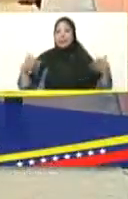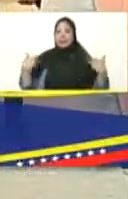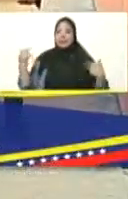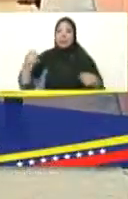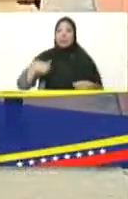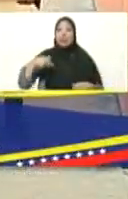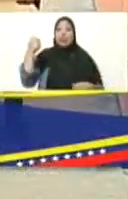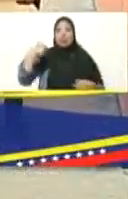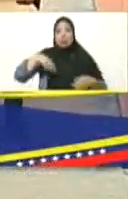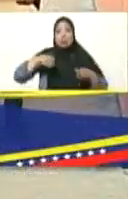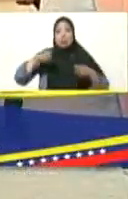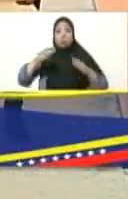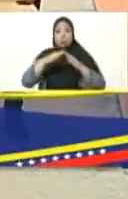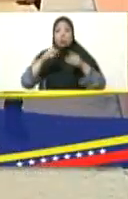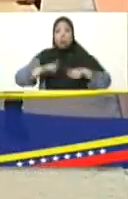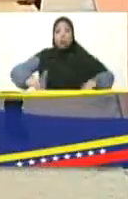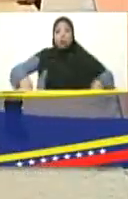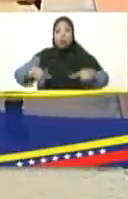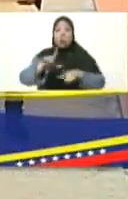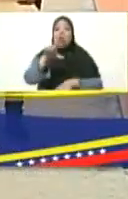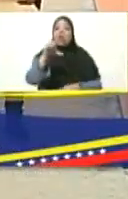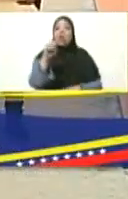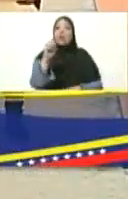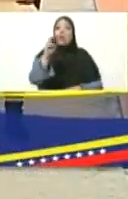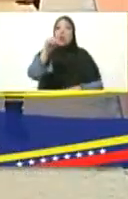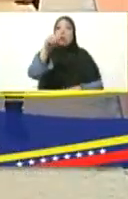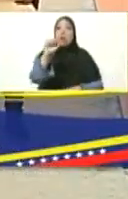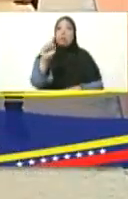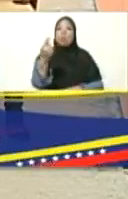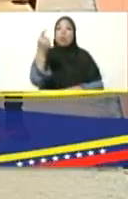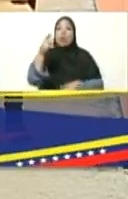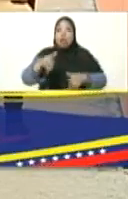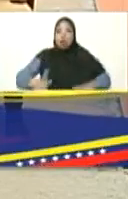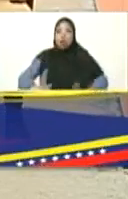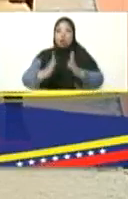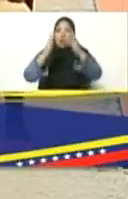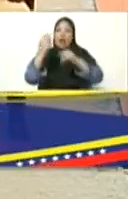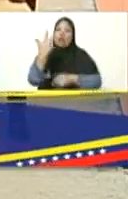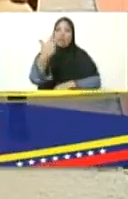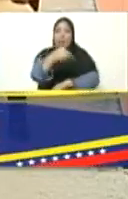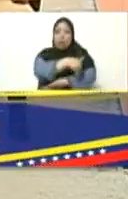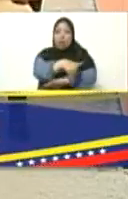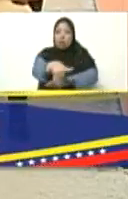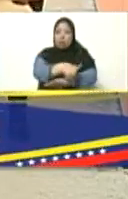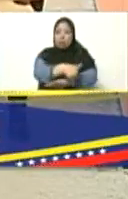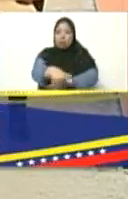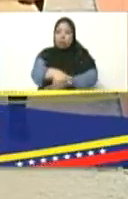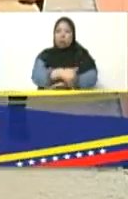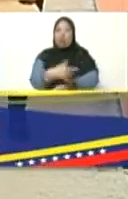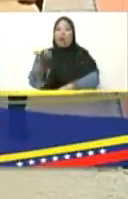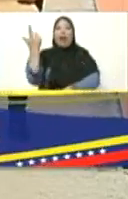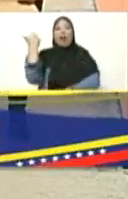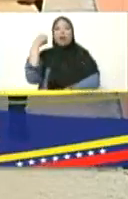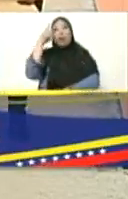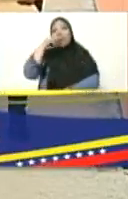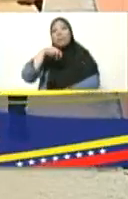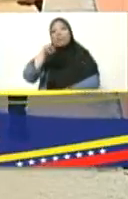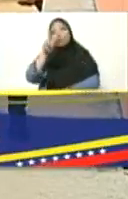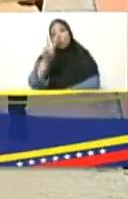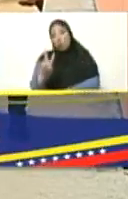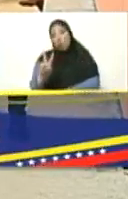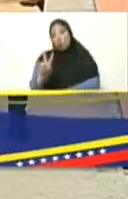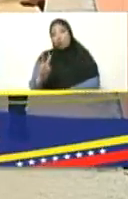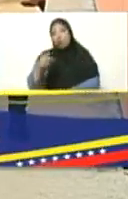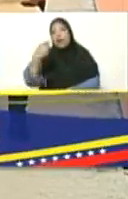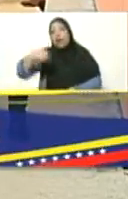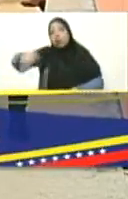en Lomas de Guadalupe, presidente. Estoy en la manzana número 13. El año pasado usted estuvo en la número 12, entregándola en